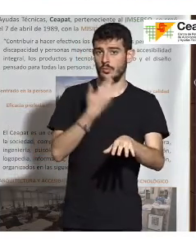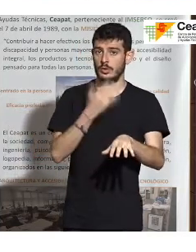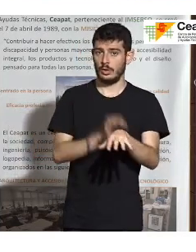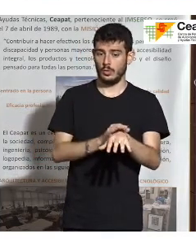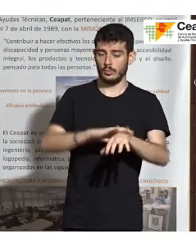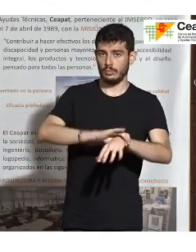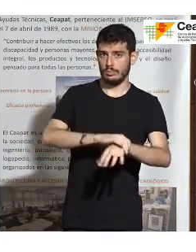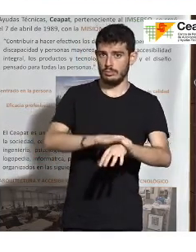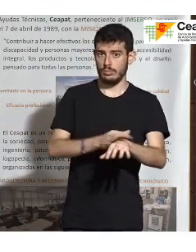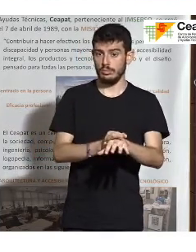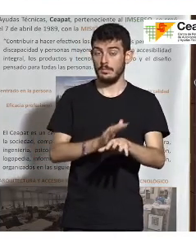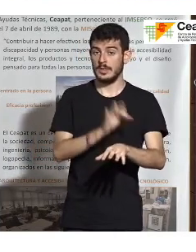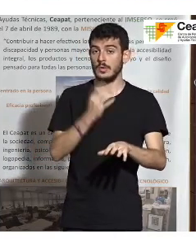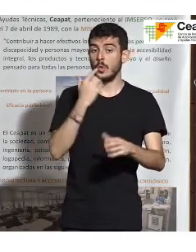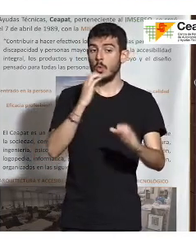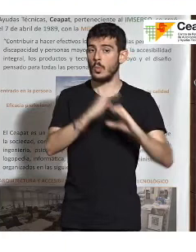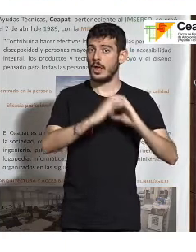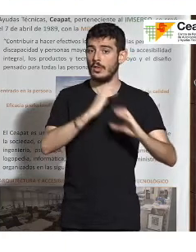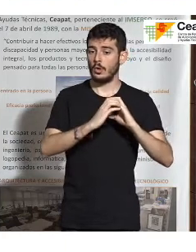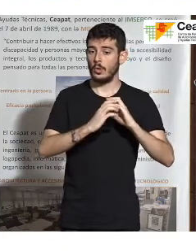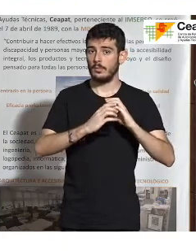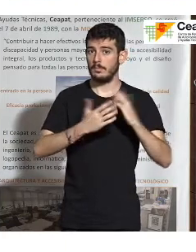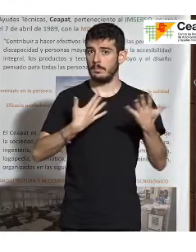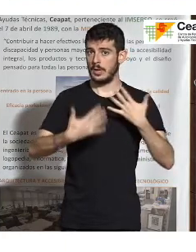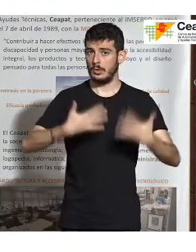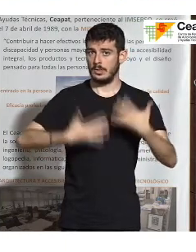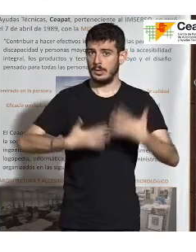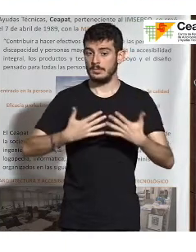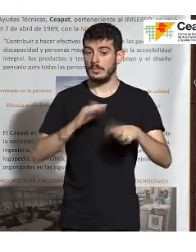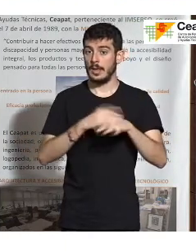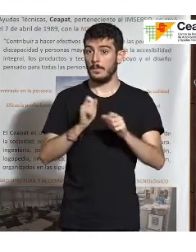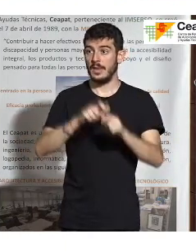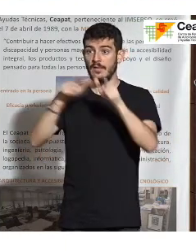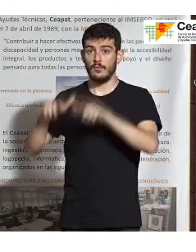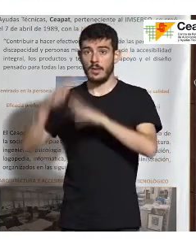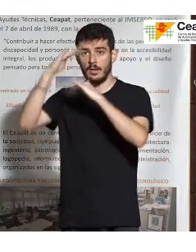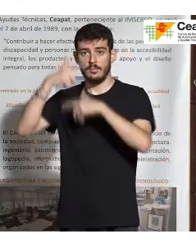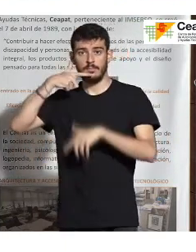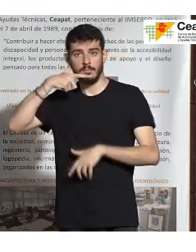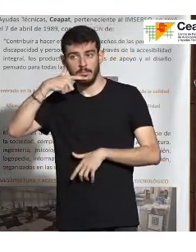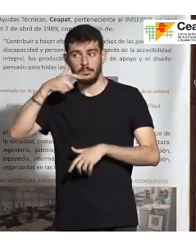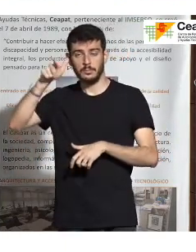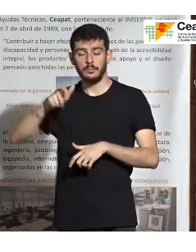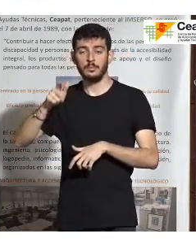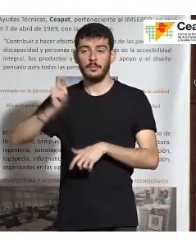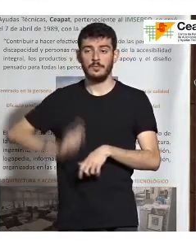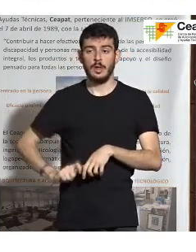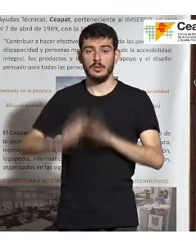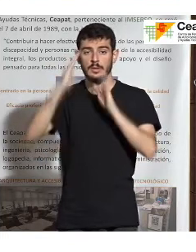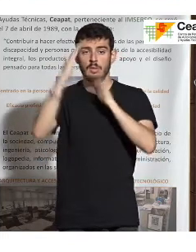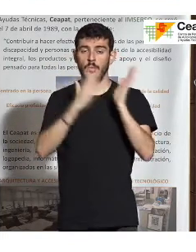comunicación en manos libres para que desde una plataforma de atención, un centro de atención, los profesionales puedan atender ante las necesidades que